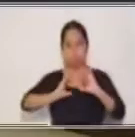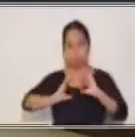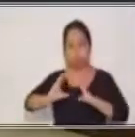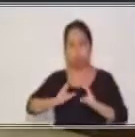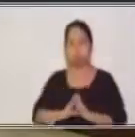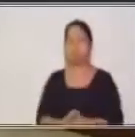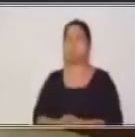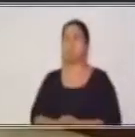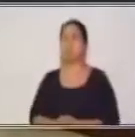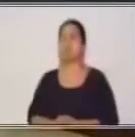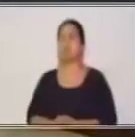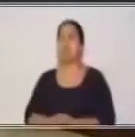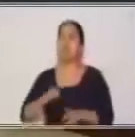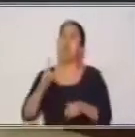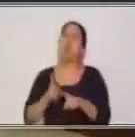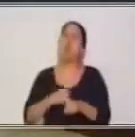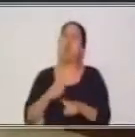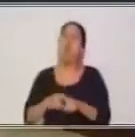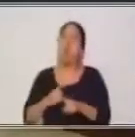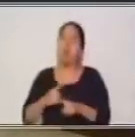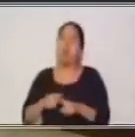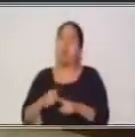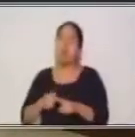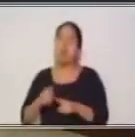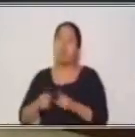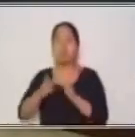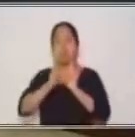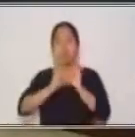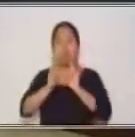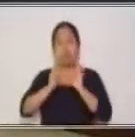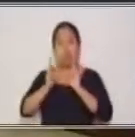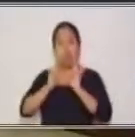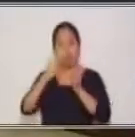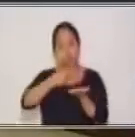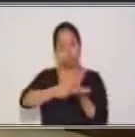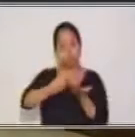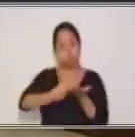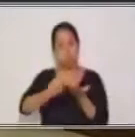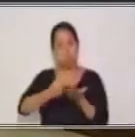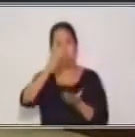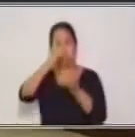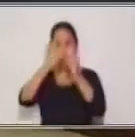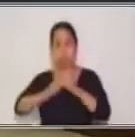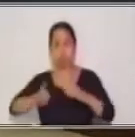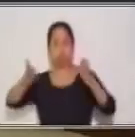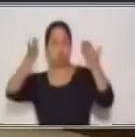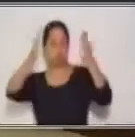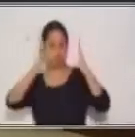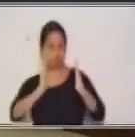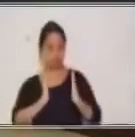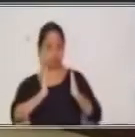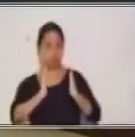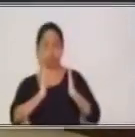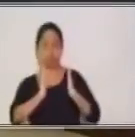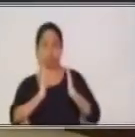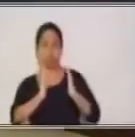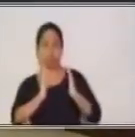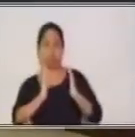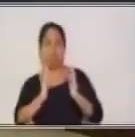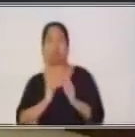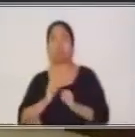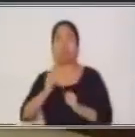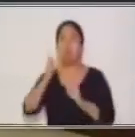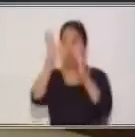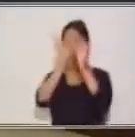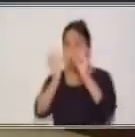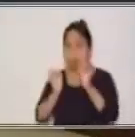predomina en nosotros, o nosotros nos dirigimos hacia una persona de usted, a esa forma de trato se le